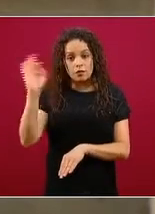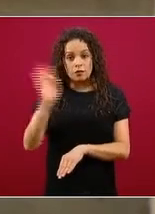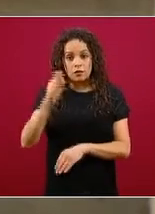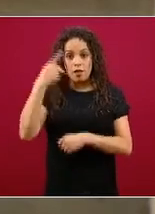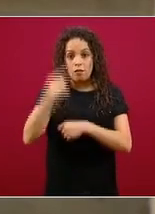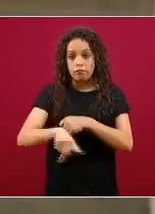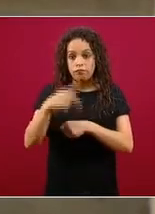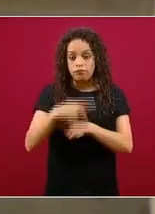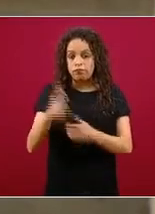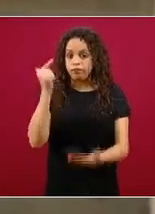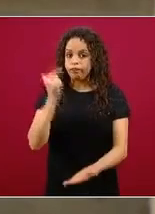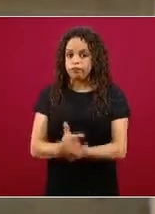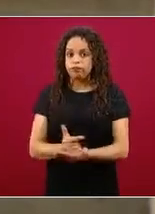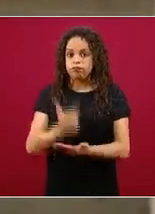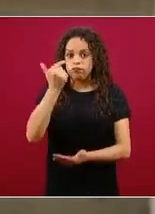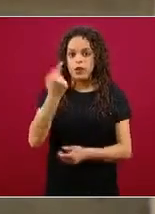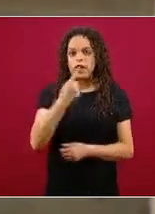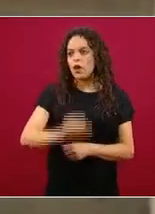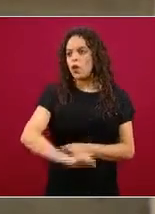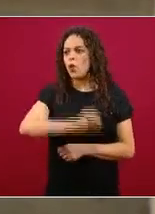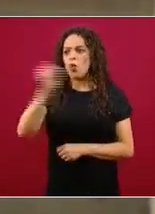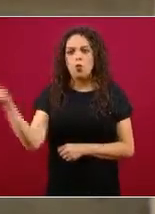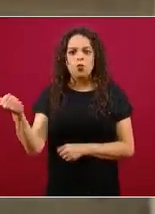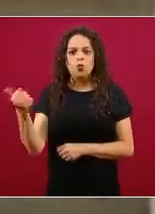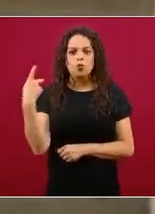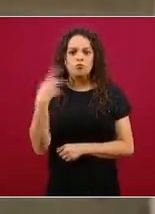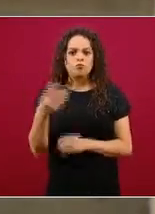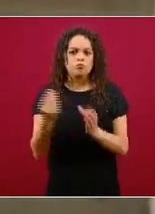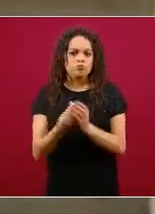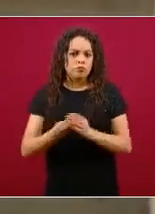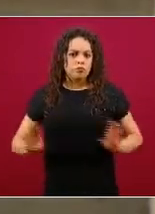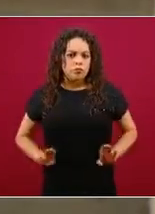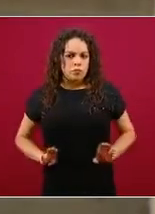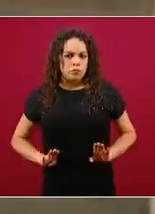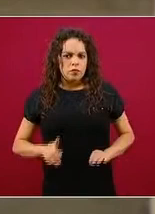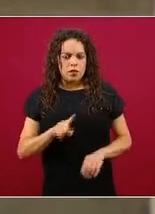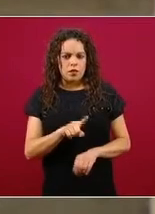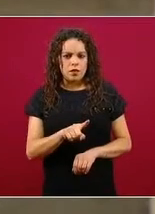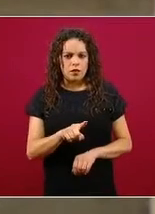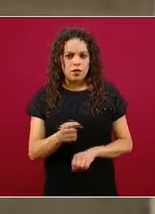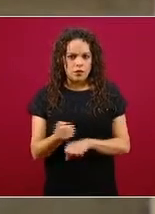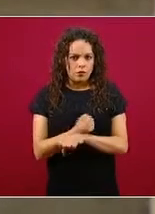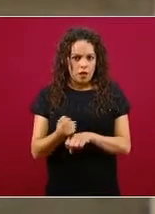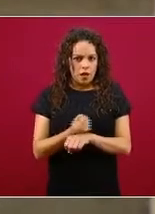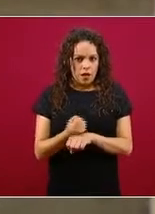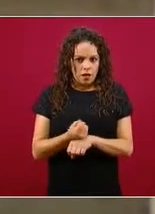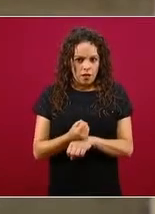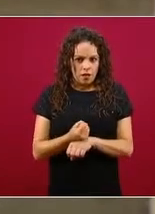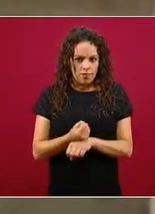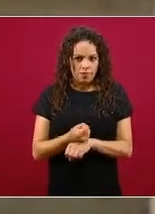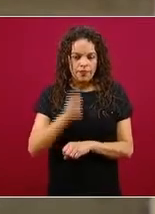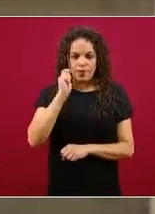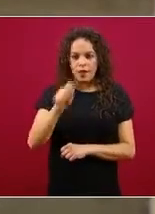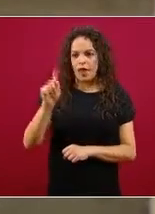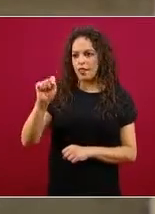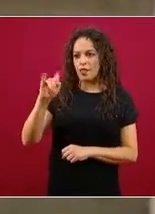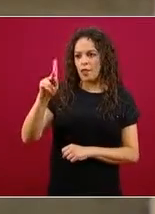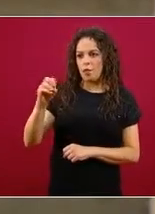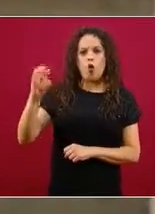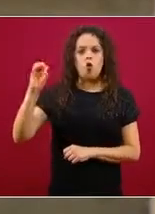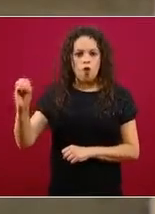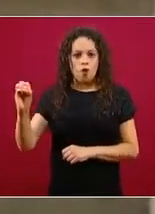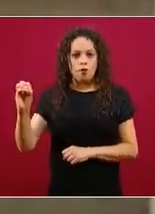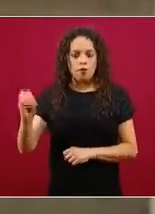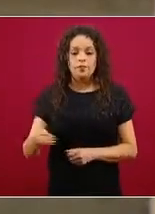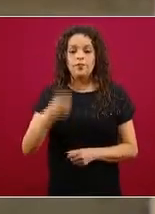complicaciones que otro tipo de sangre o… Esa es una información que ya también habían hecho algunos investigadores en